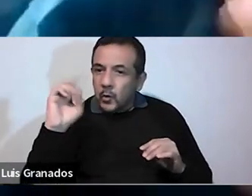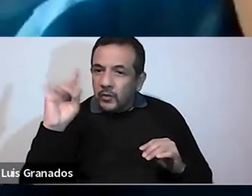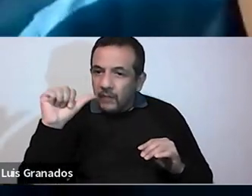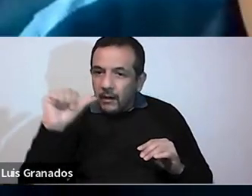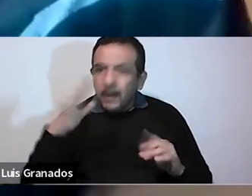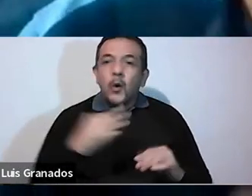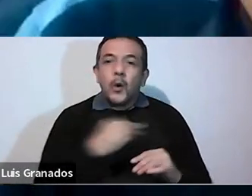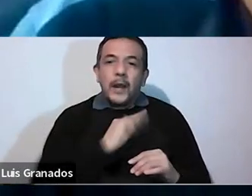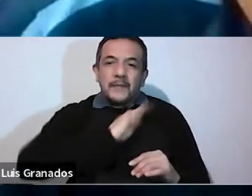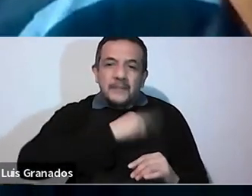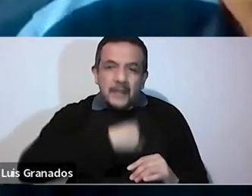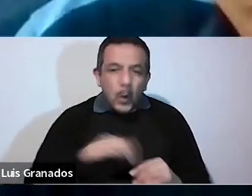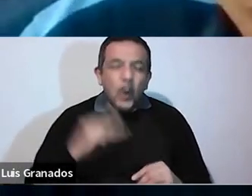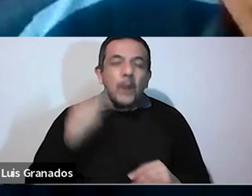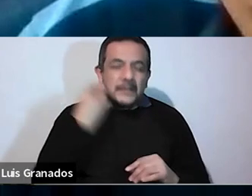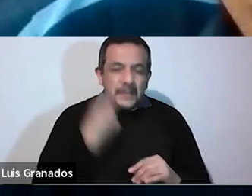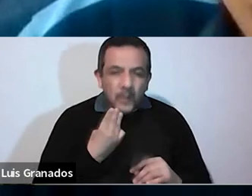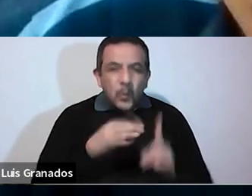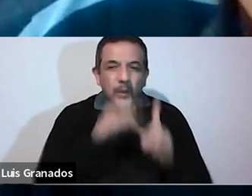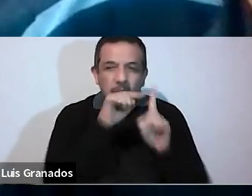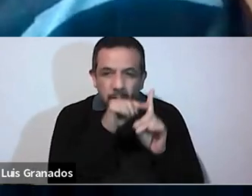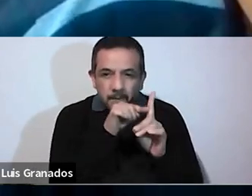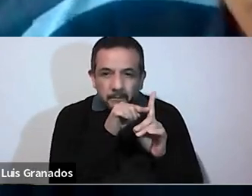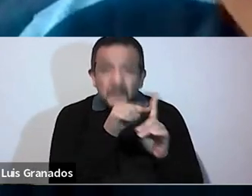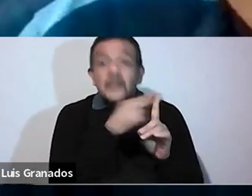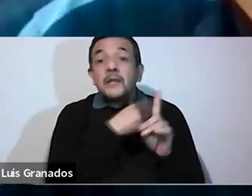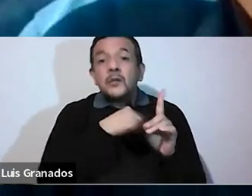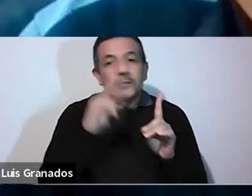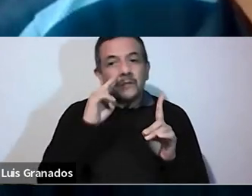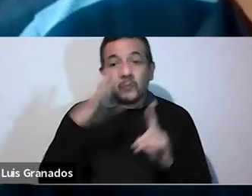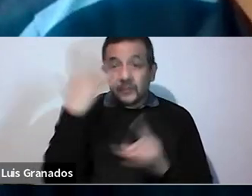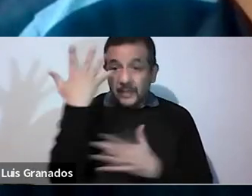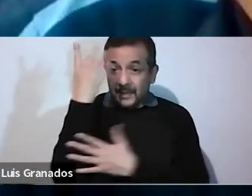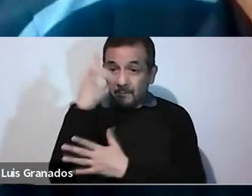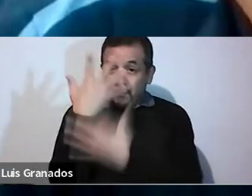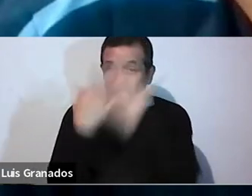Así podemos ver en esas manos, ¿verdad?, tanto la derecha como la izquierda,